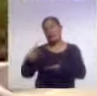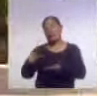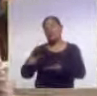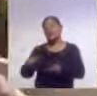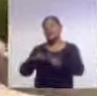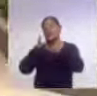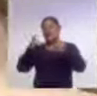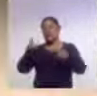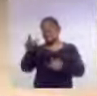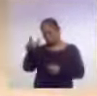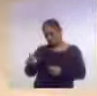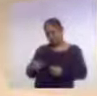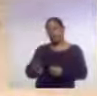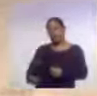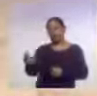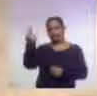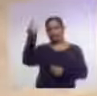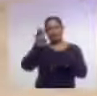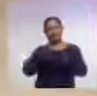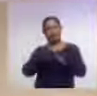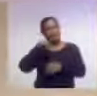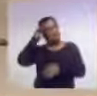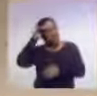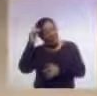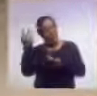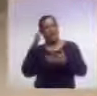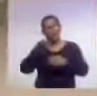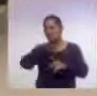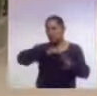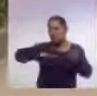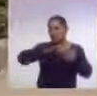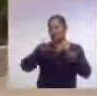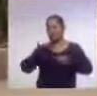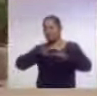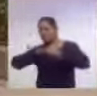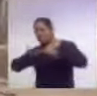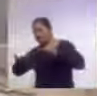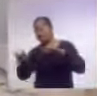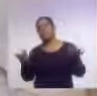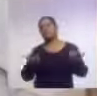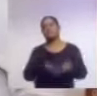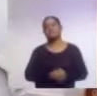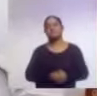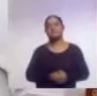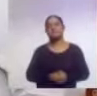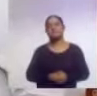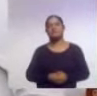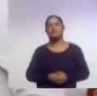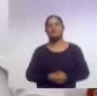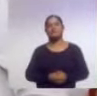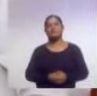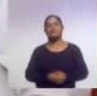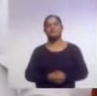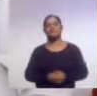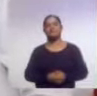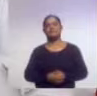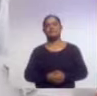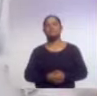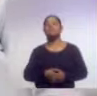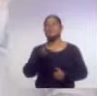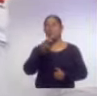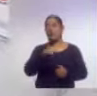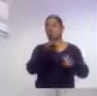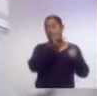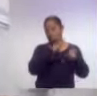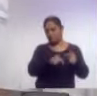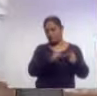personalidad, de la forma de socializarse, temas que ya hemos tocado en otras cápsulas. Muy bien, entonces, bueno, a partir de ese